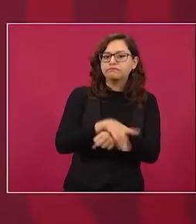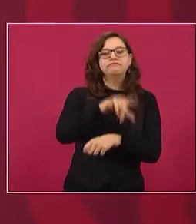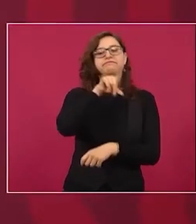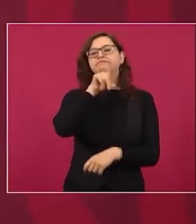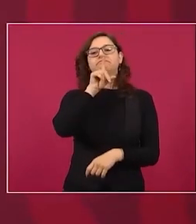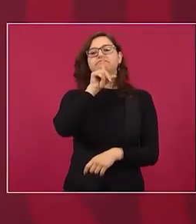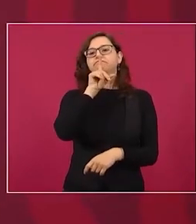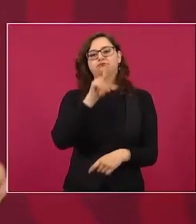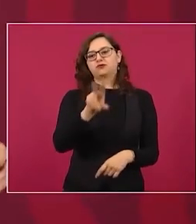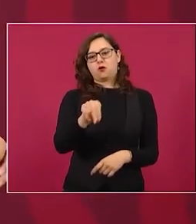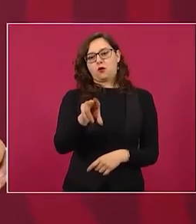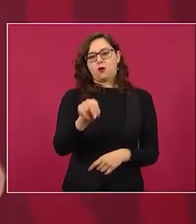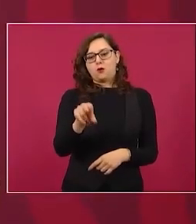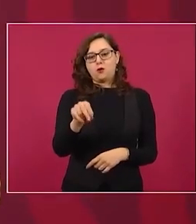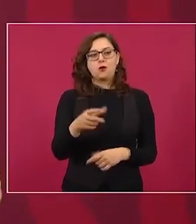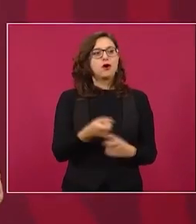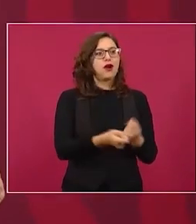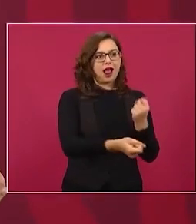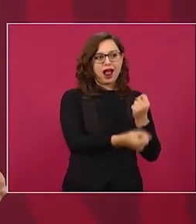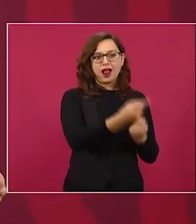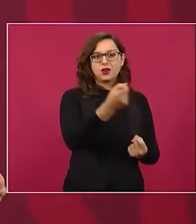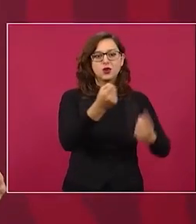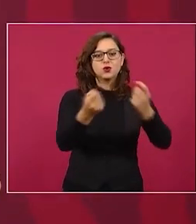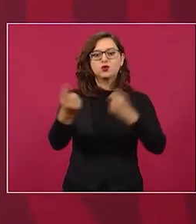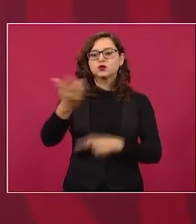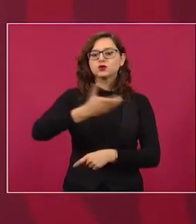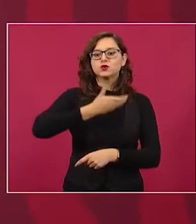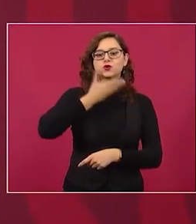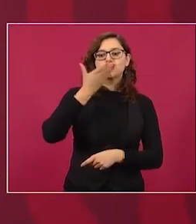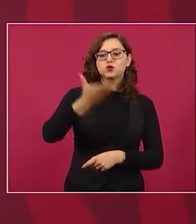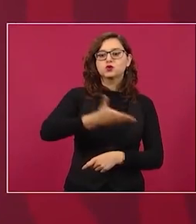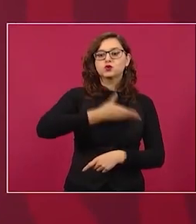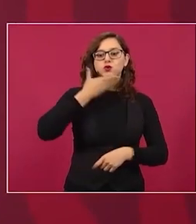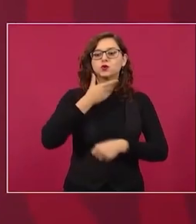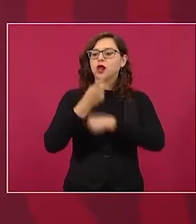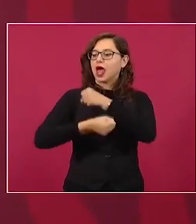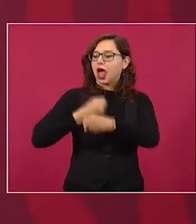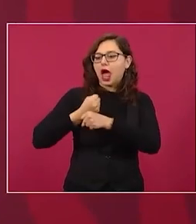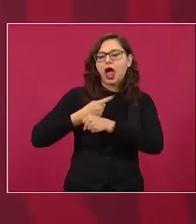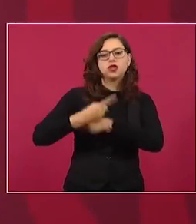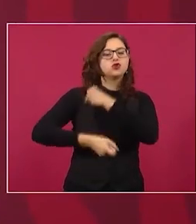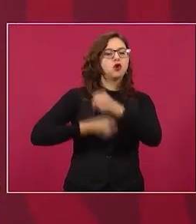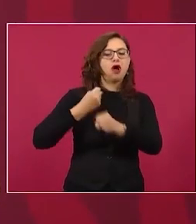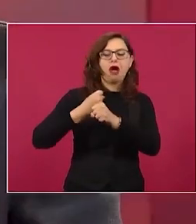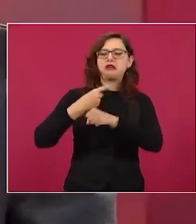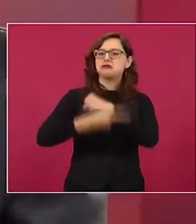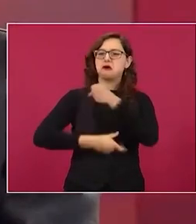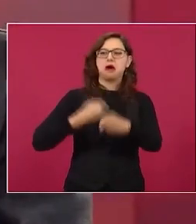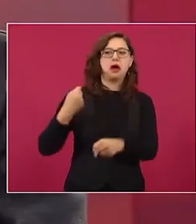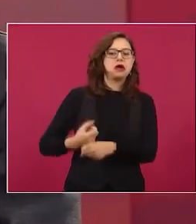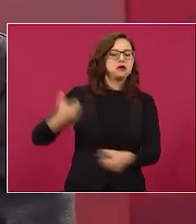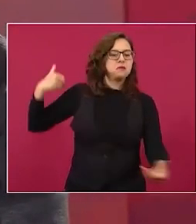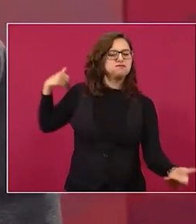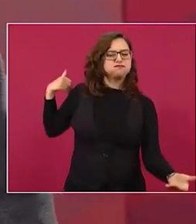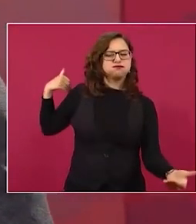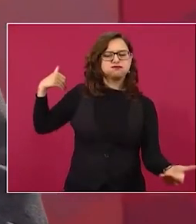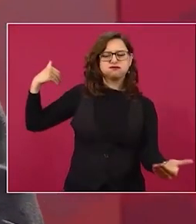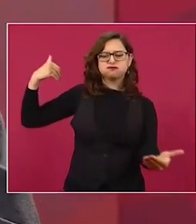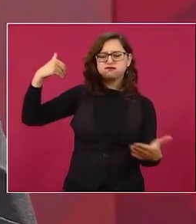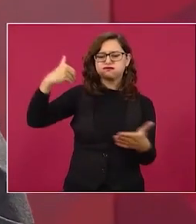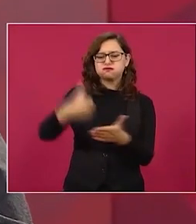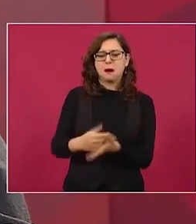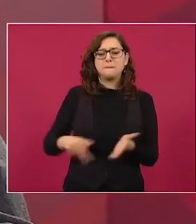hacen algunas empresas, de despedir a los trabajadores